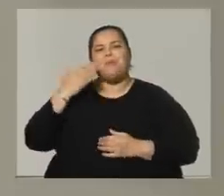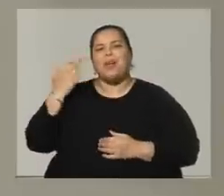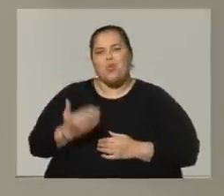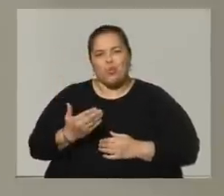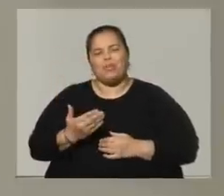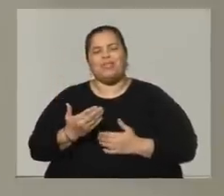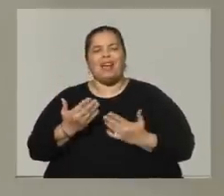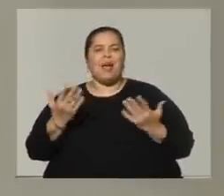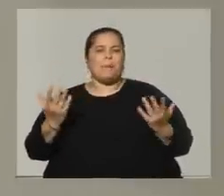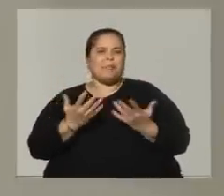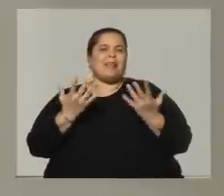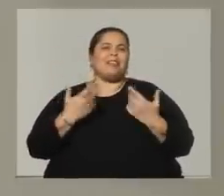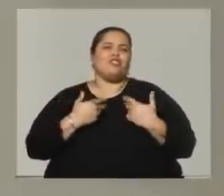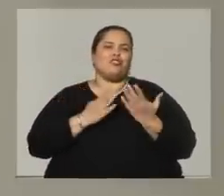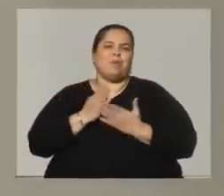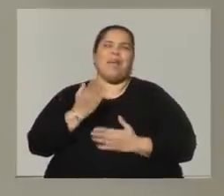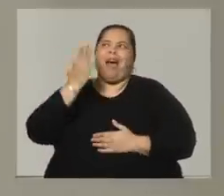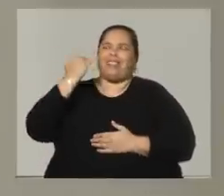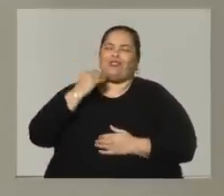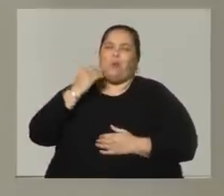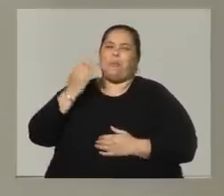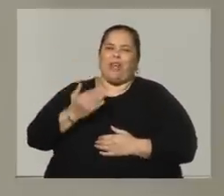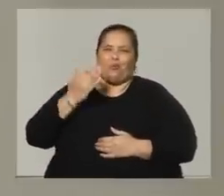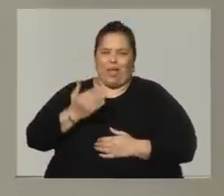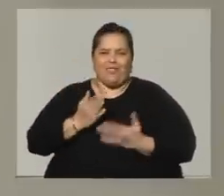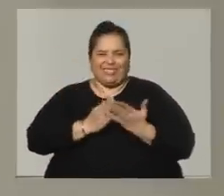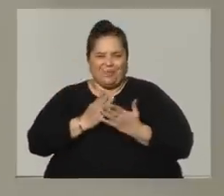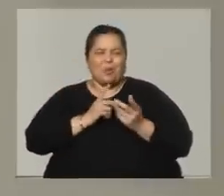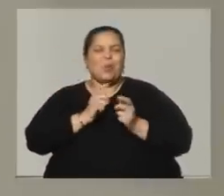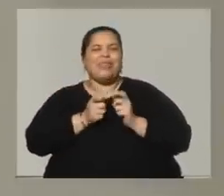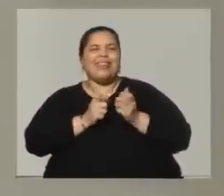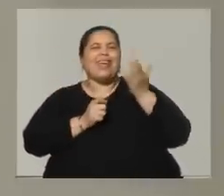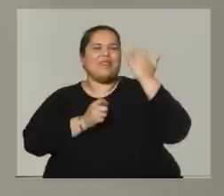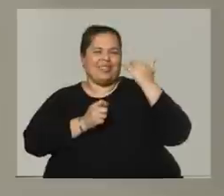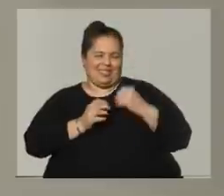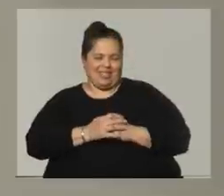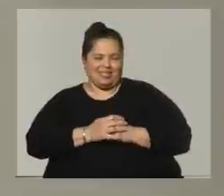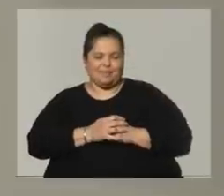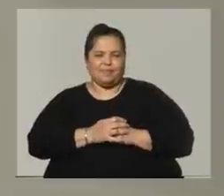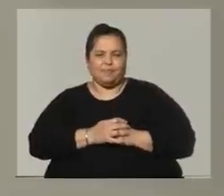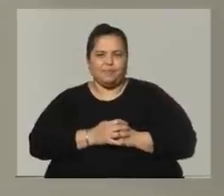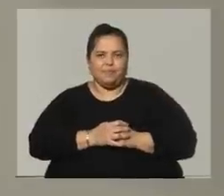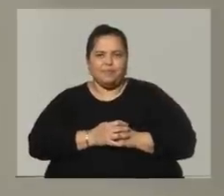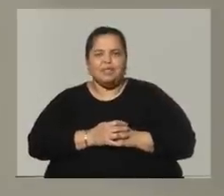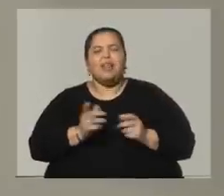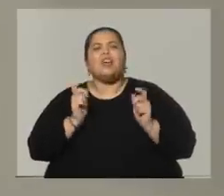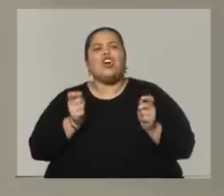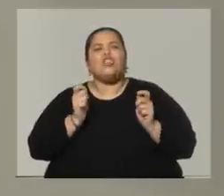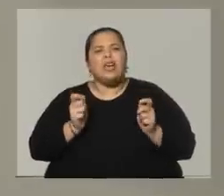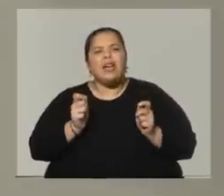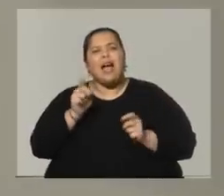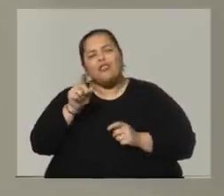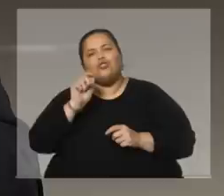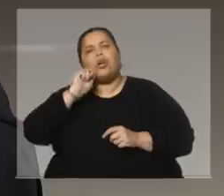una última pregunta que yo solía hacer en un ciclo de entrevistas y que hace tiempo que no hago. ¿Con quién te gustaría